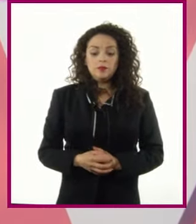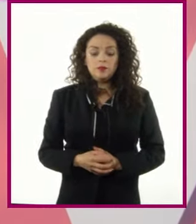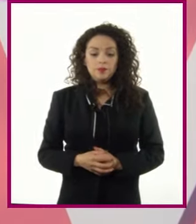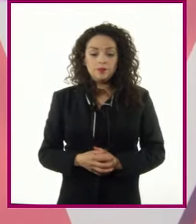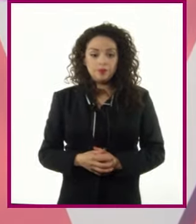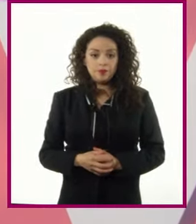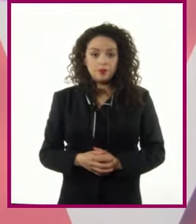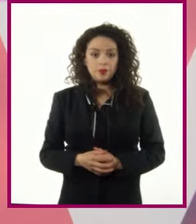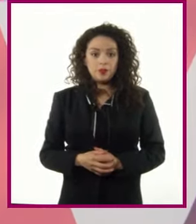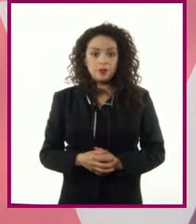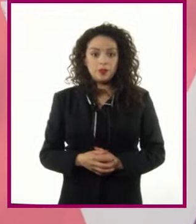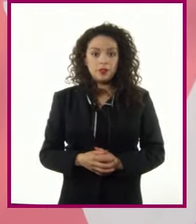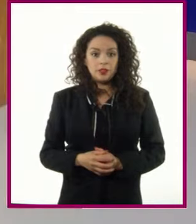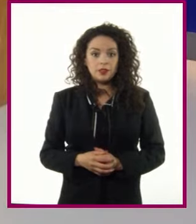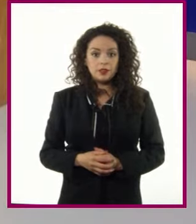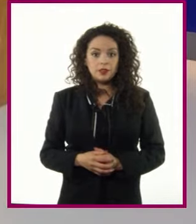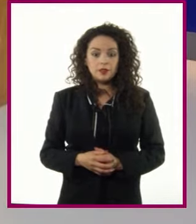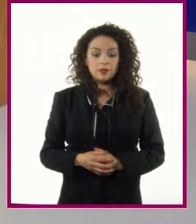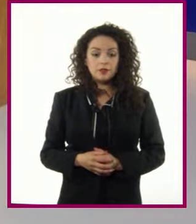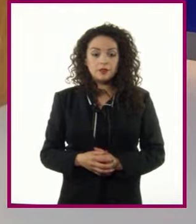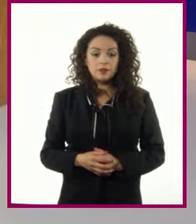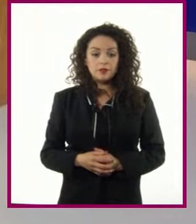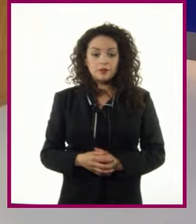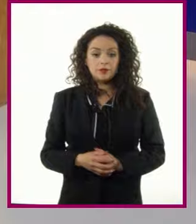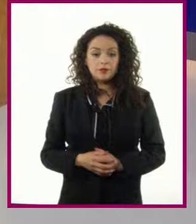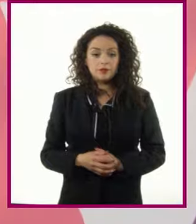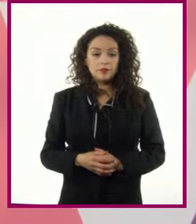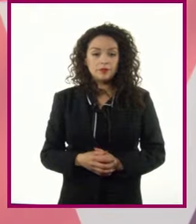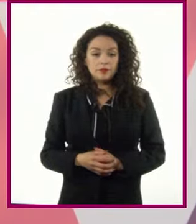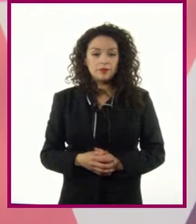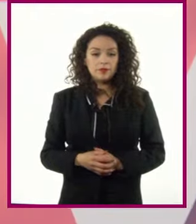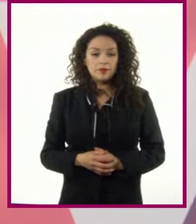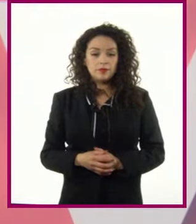Sí No, ah, este Este Sí